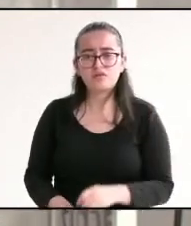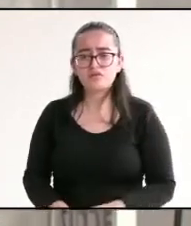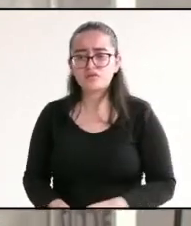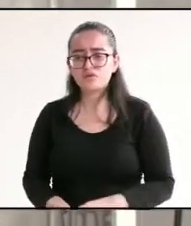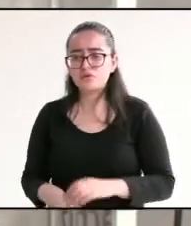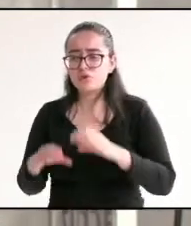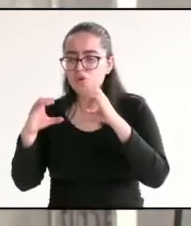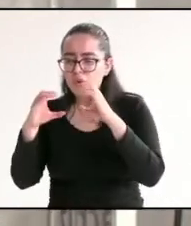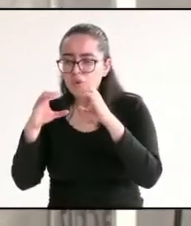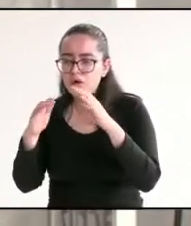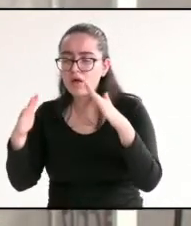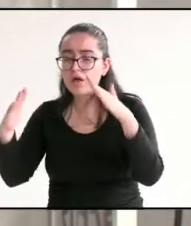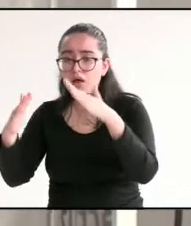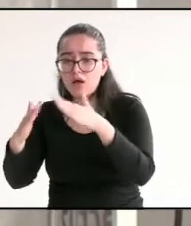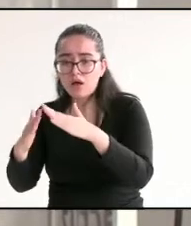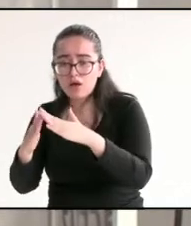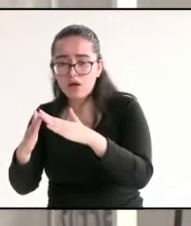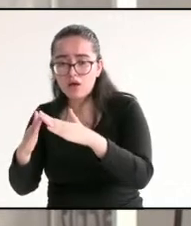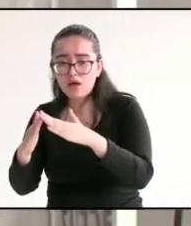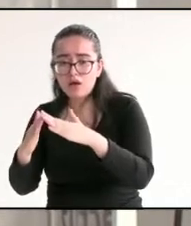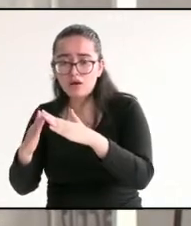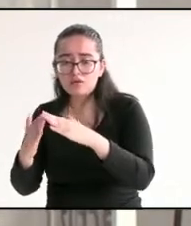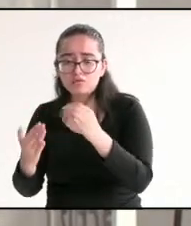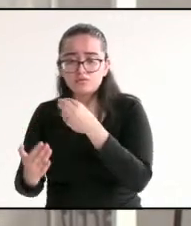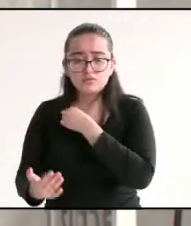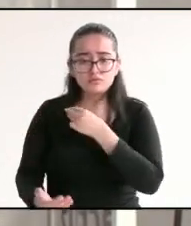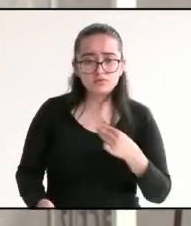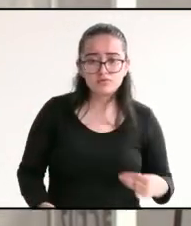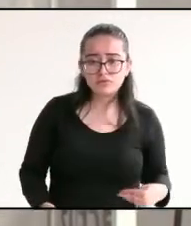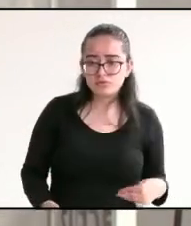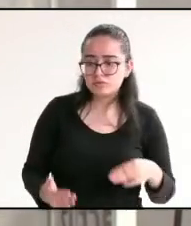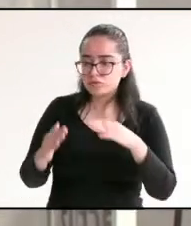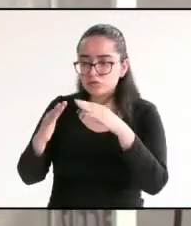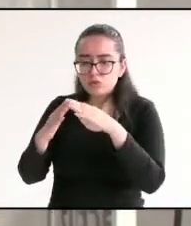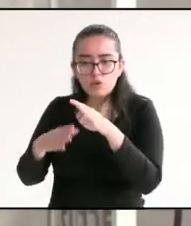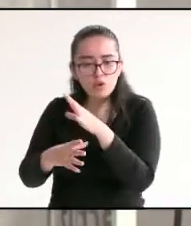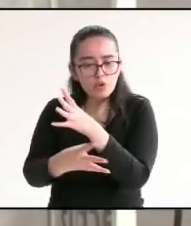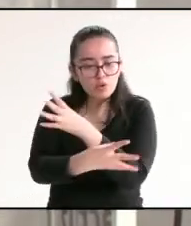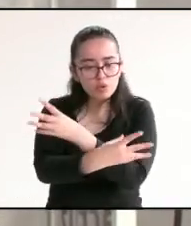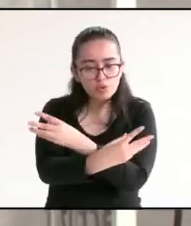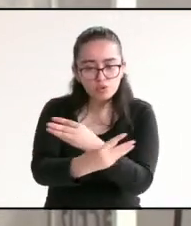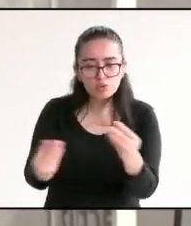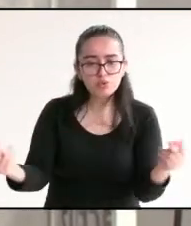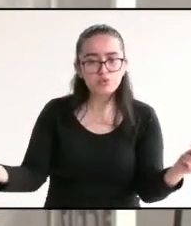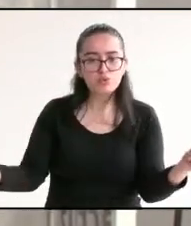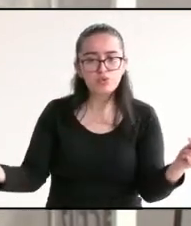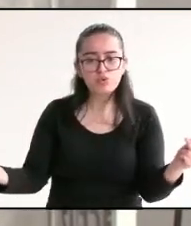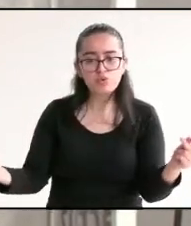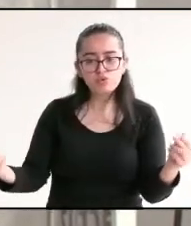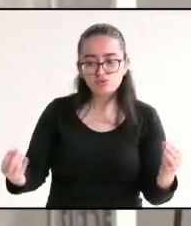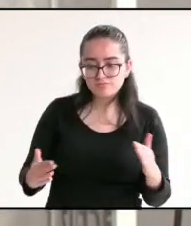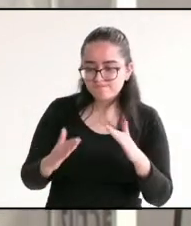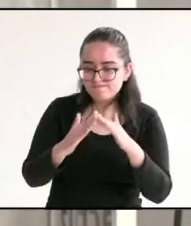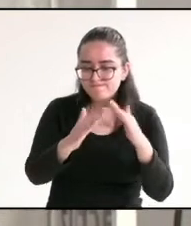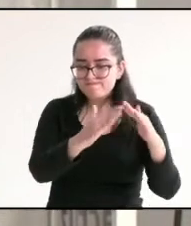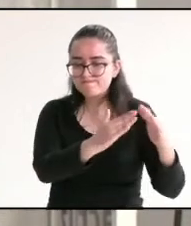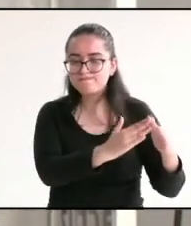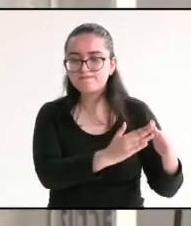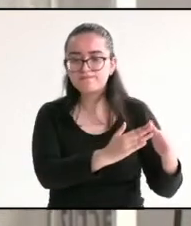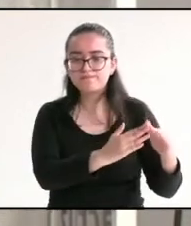de nuestra casa, nuestro municipio, es nuestro hogar de todos nosotros y desde ahí debemos de emprender acciones